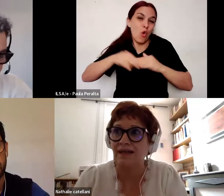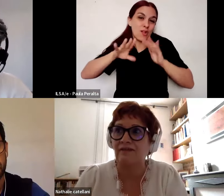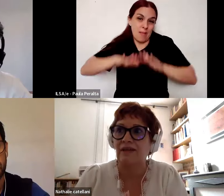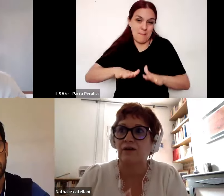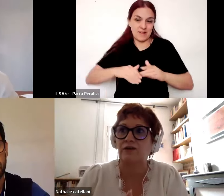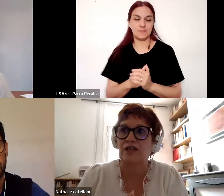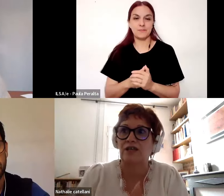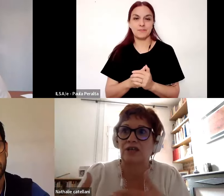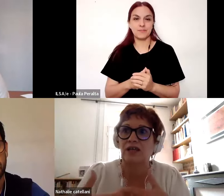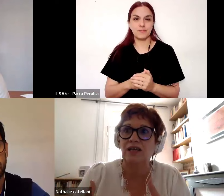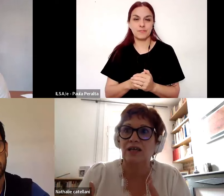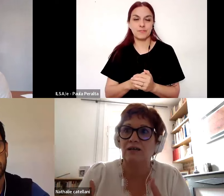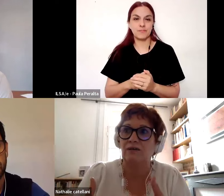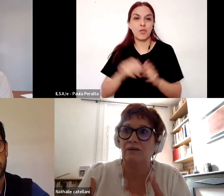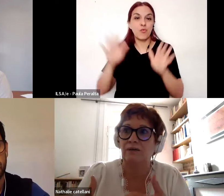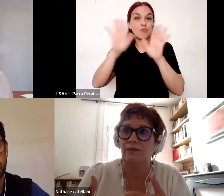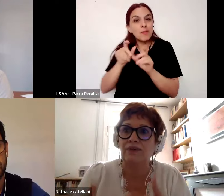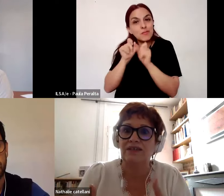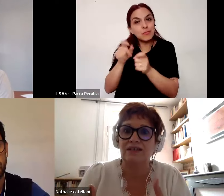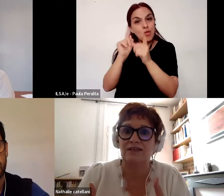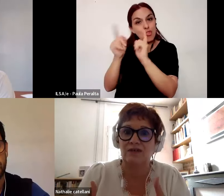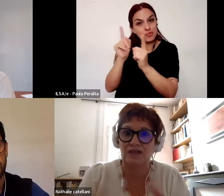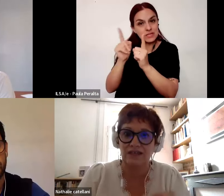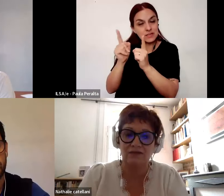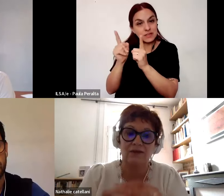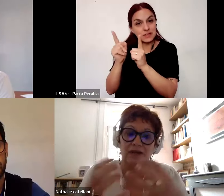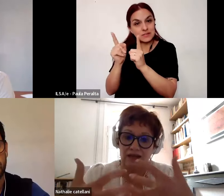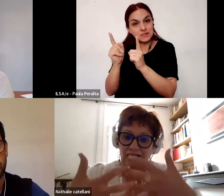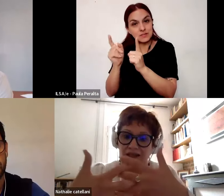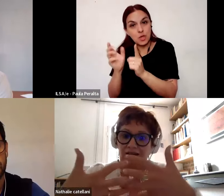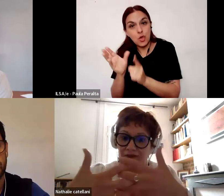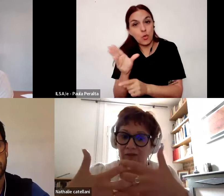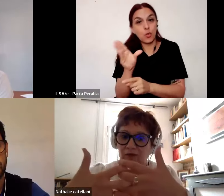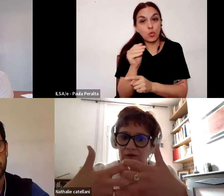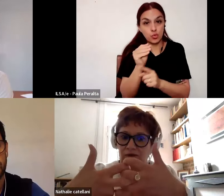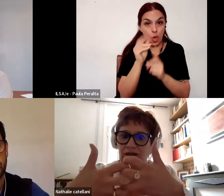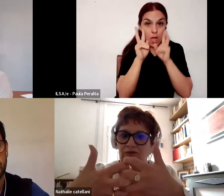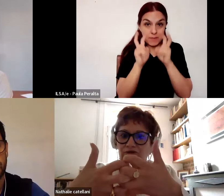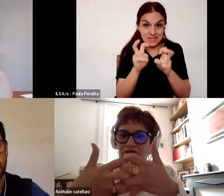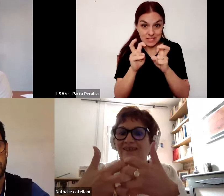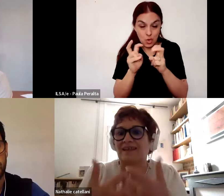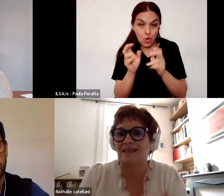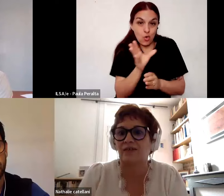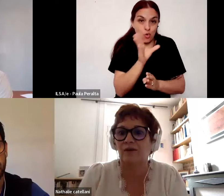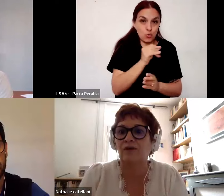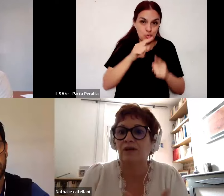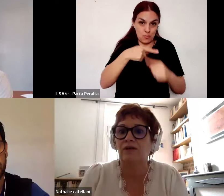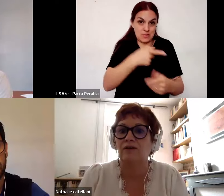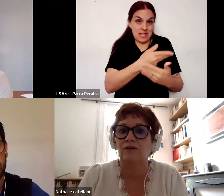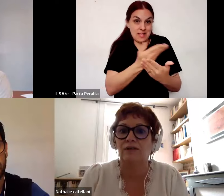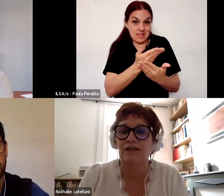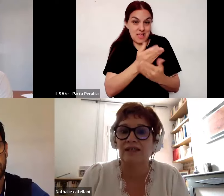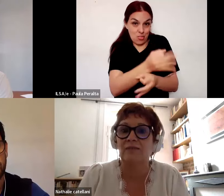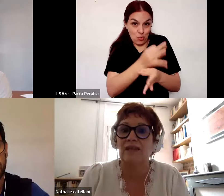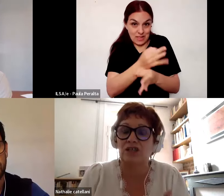formación de docentes junto con la investigación unido con la investigación y las políticas educativas estos tres temas